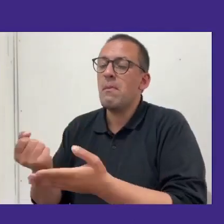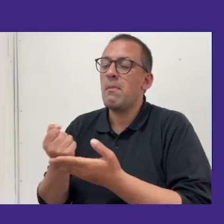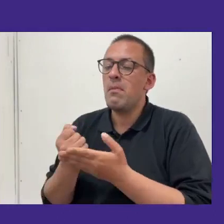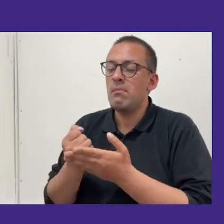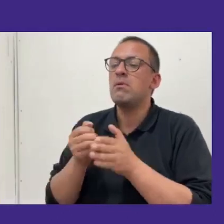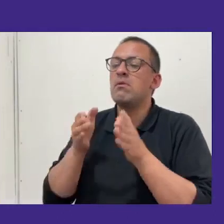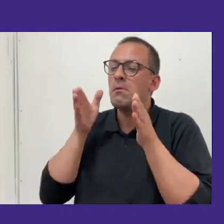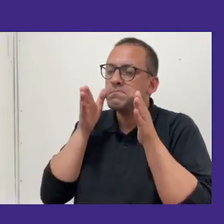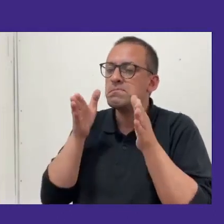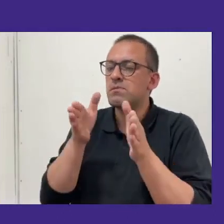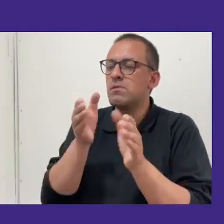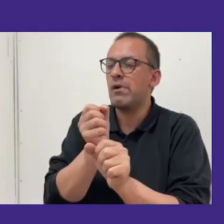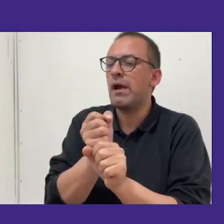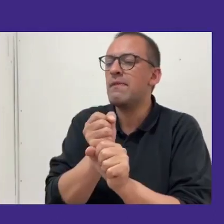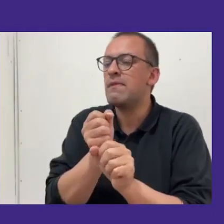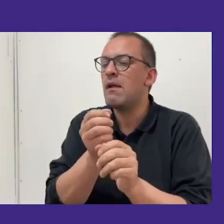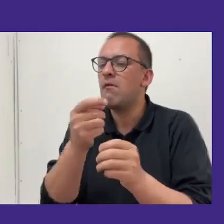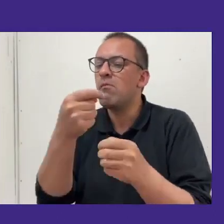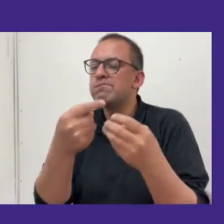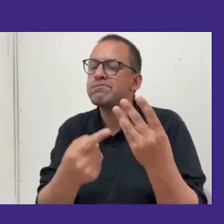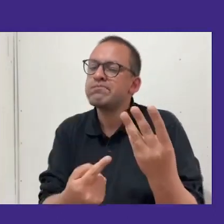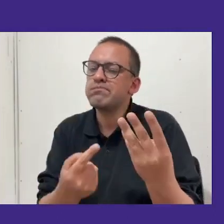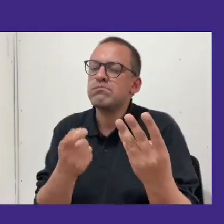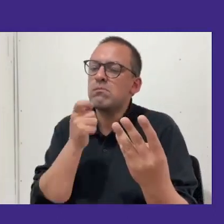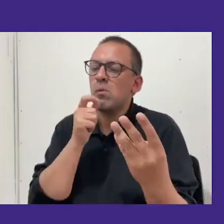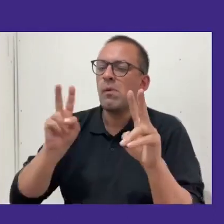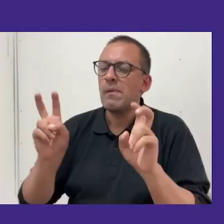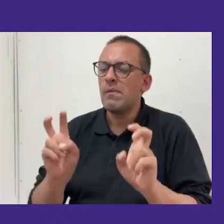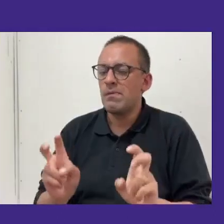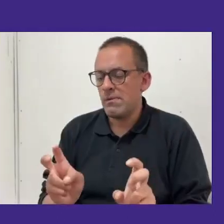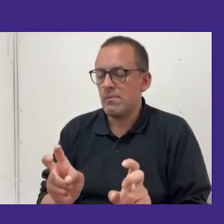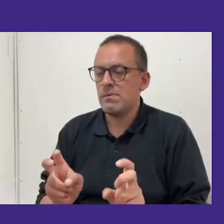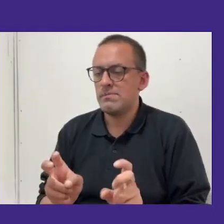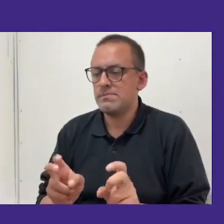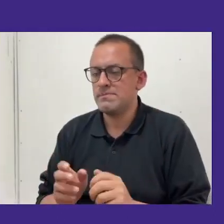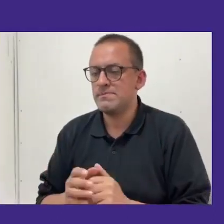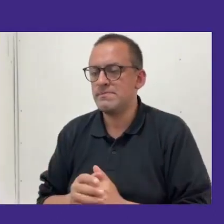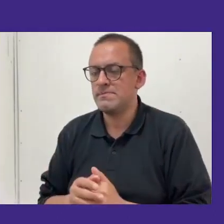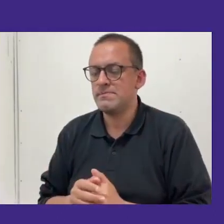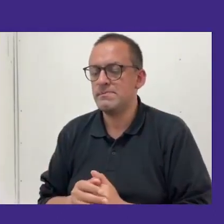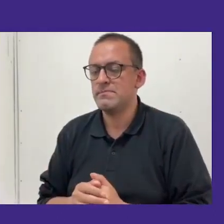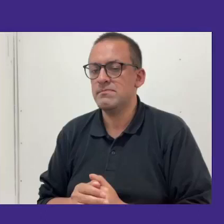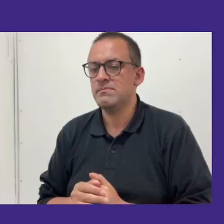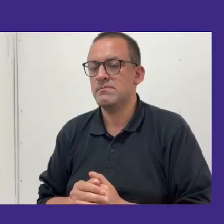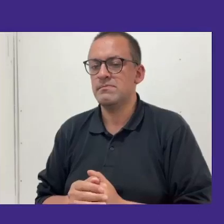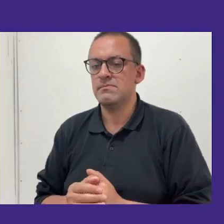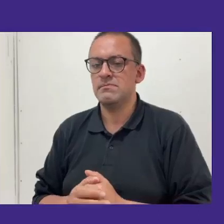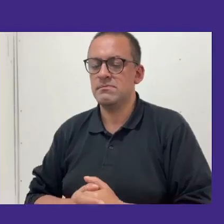lineamiento de qué era lo que teníamos que averiguar y abordar en el contenido del juego.